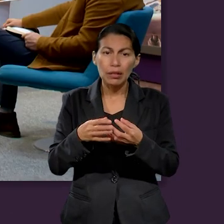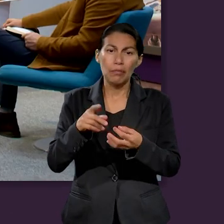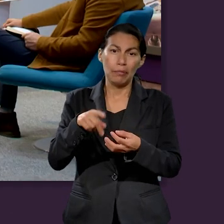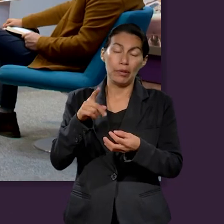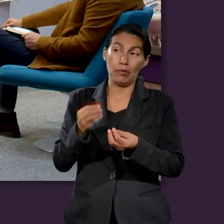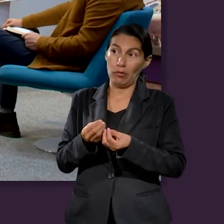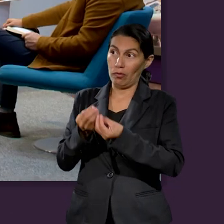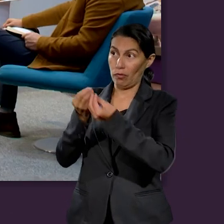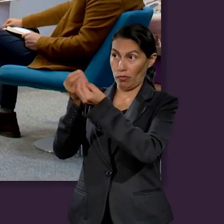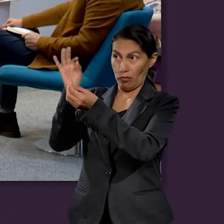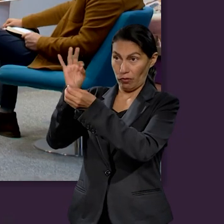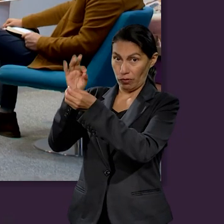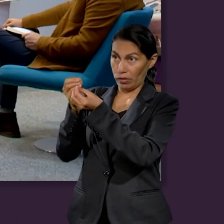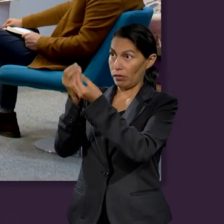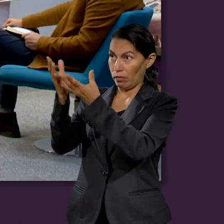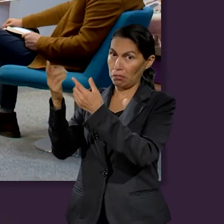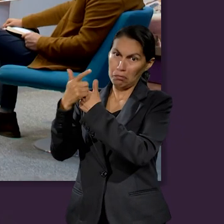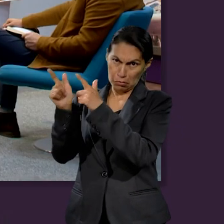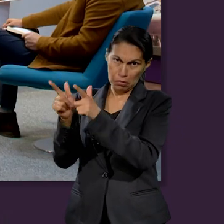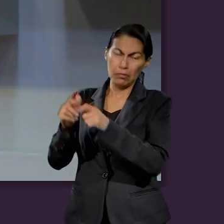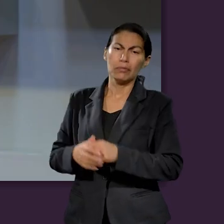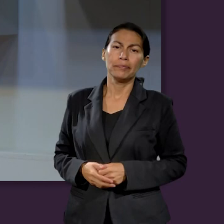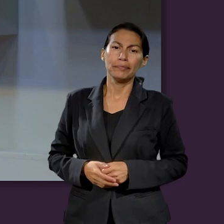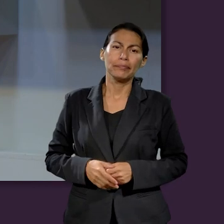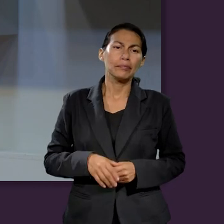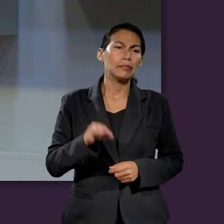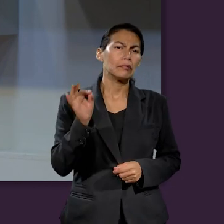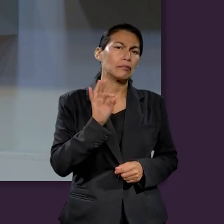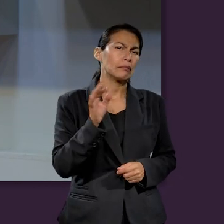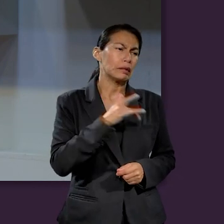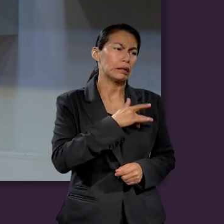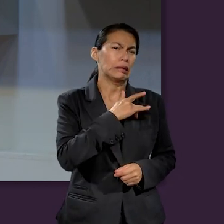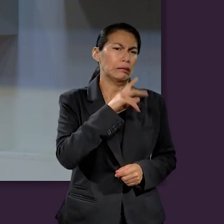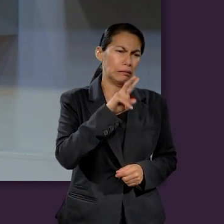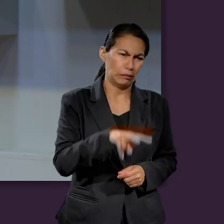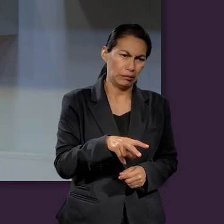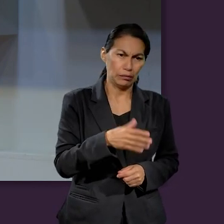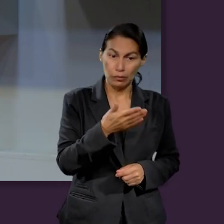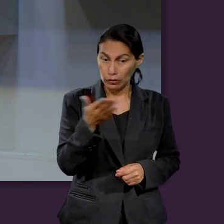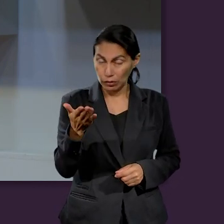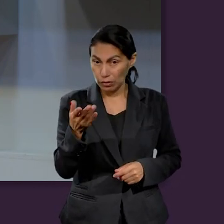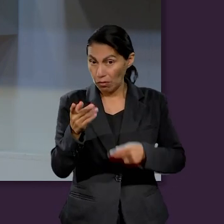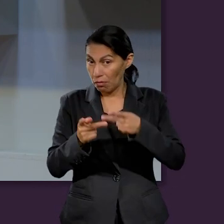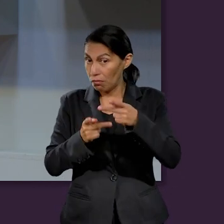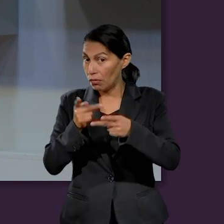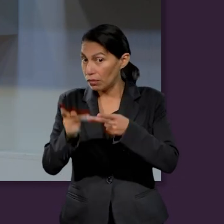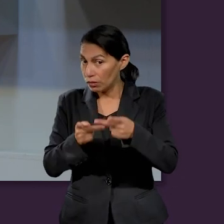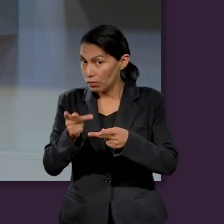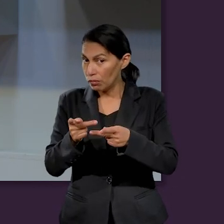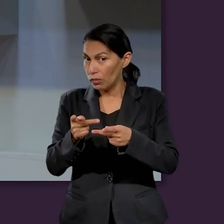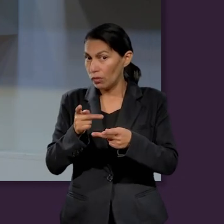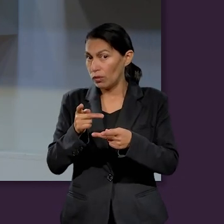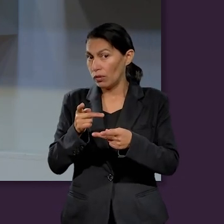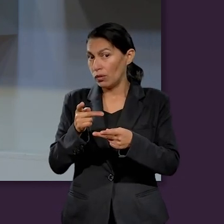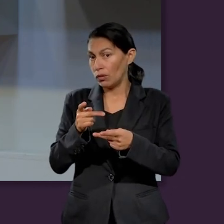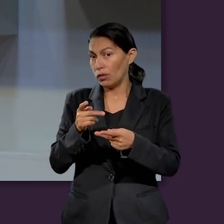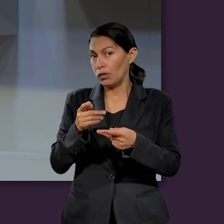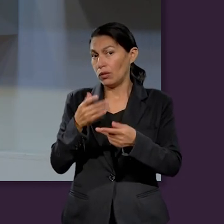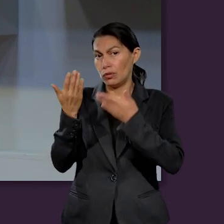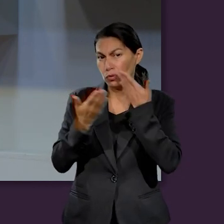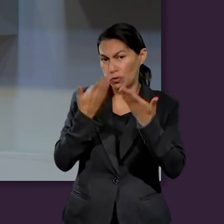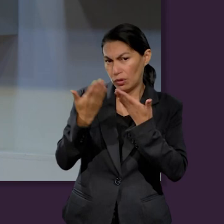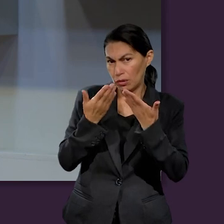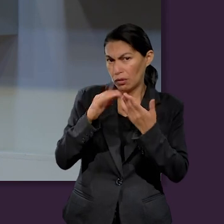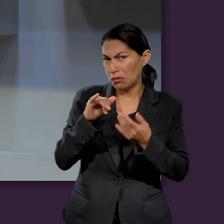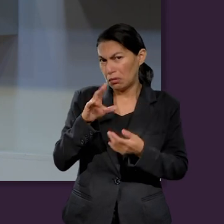vamos a ser sinceros. Quizás ustedes, no sé si tengan algún préstamo estudiantil, pero la realidad es que a veces hay